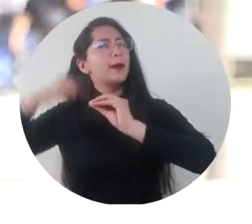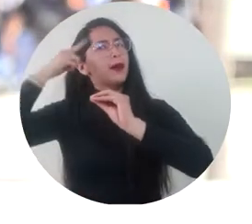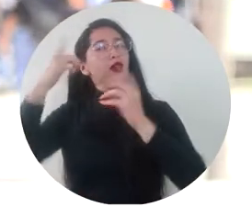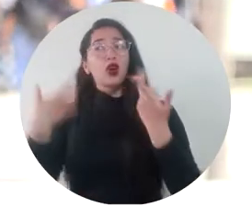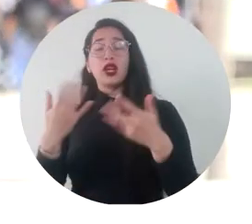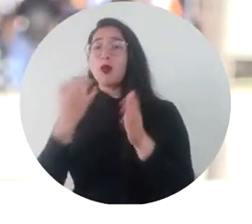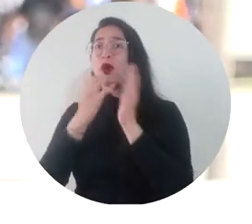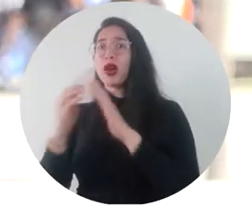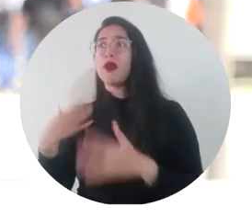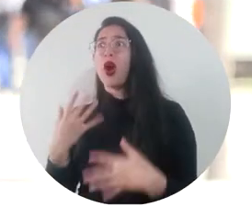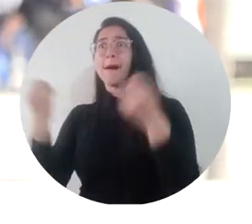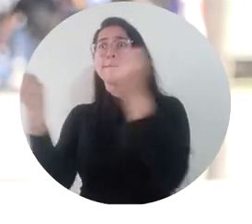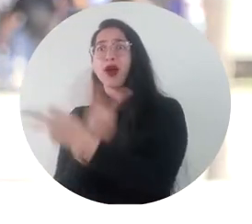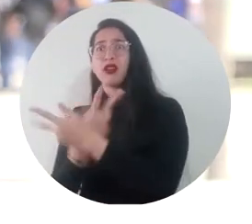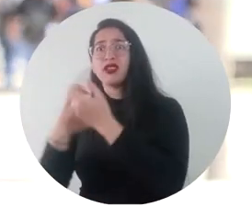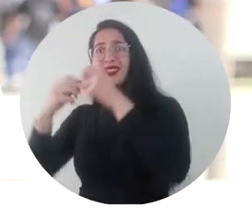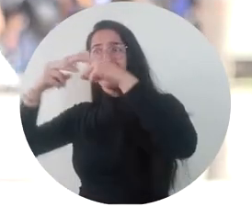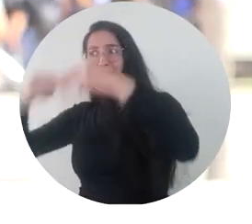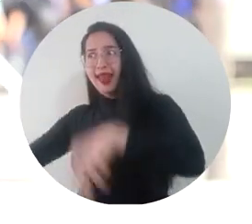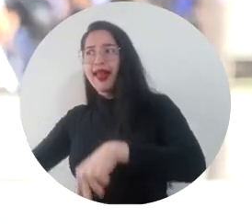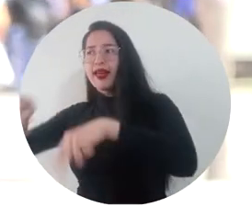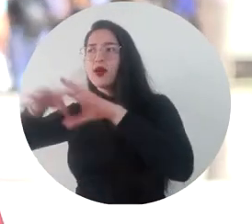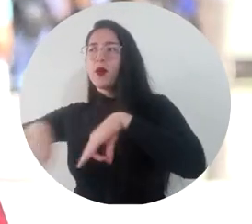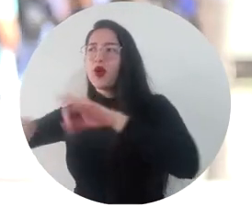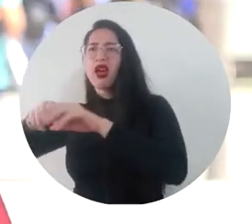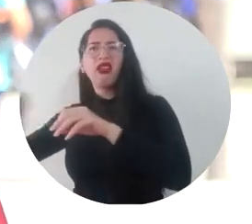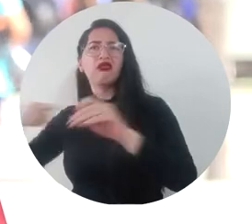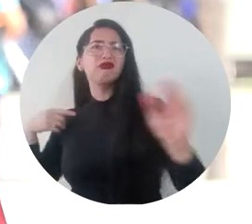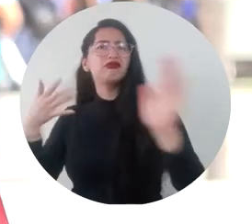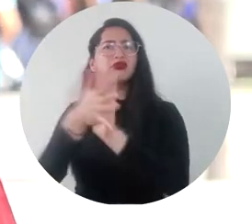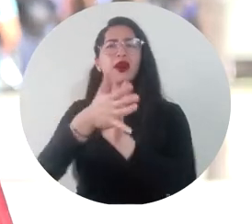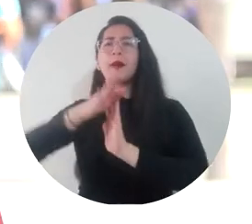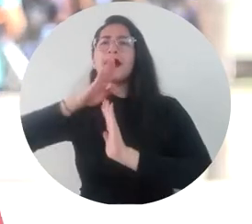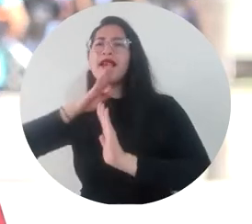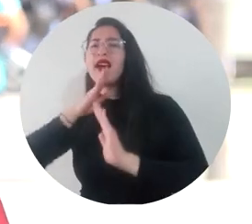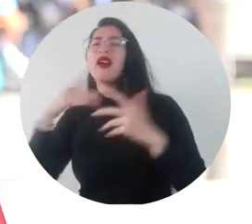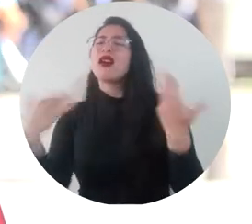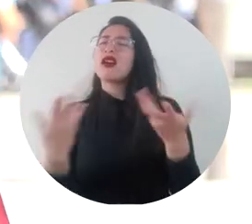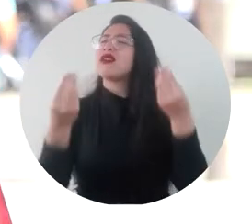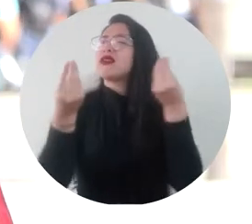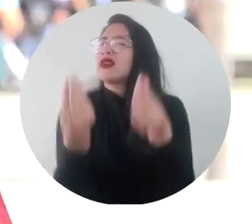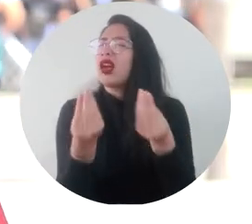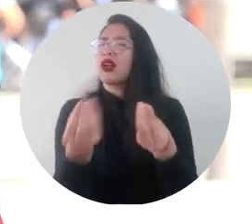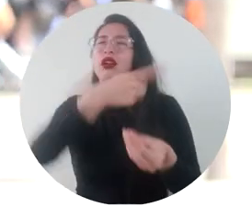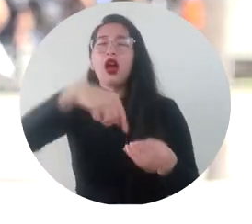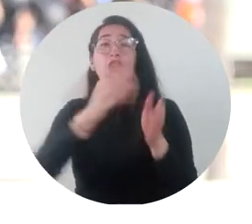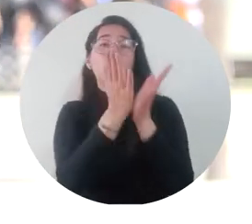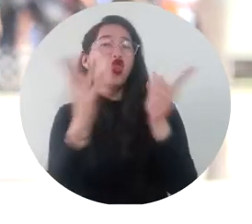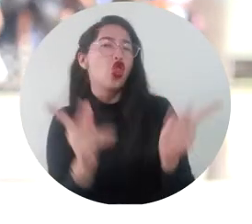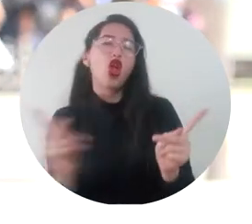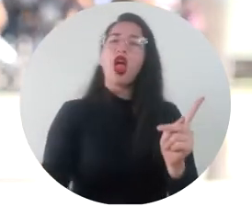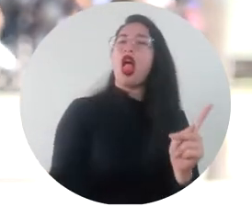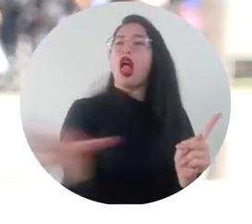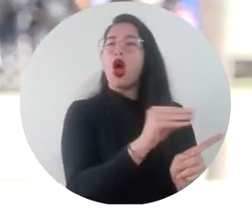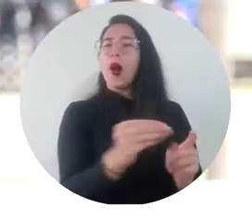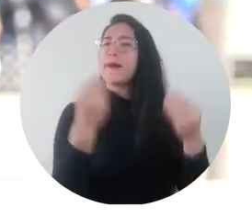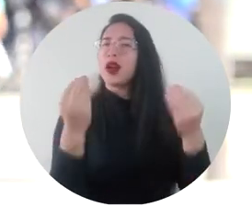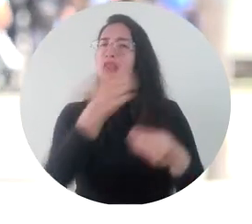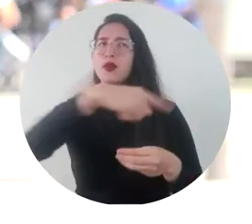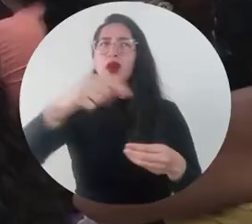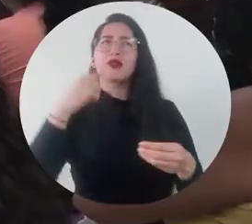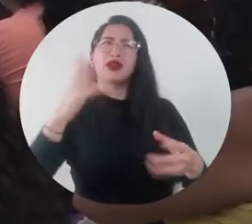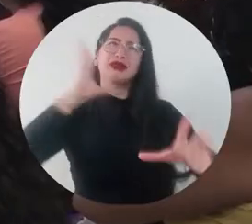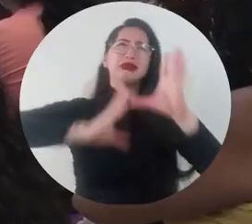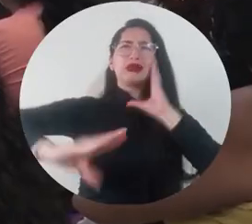y es para poder contarle a la juventud, a nuestras hijas, a nuestras vecinas, a las hijas de nuestras amigas